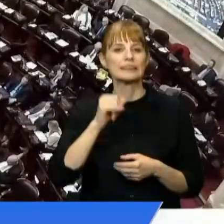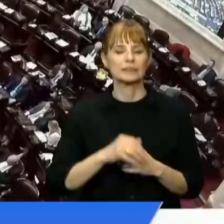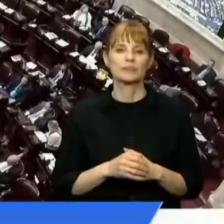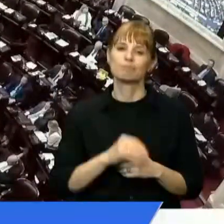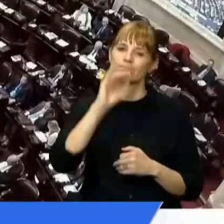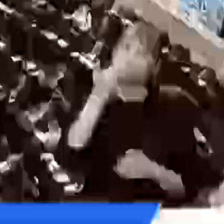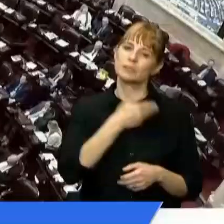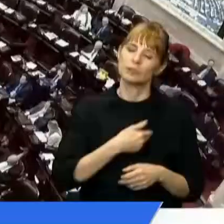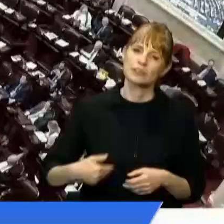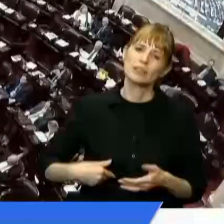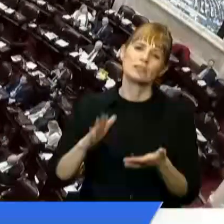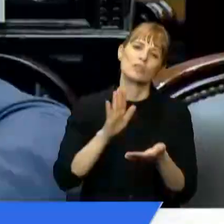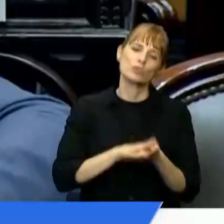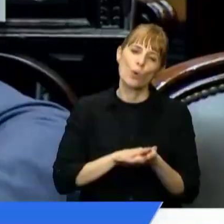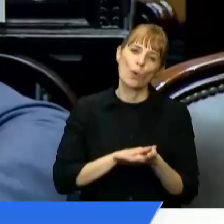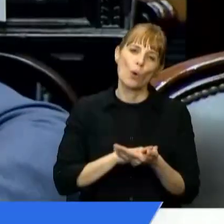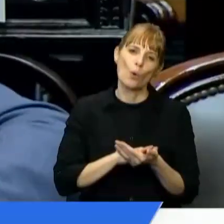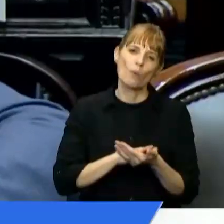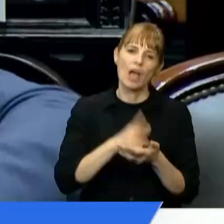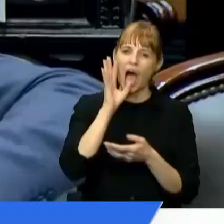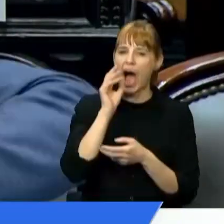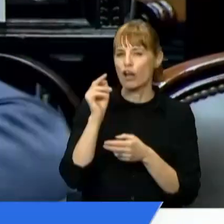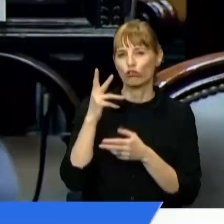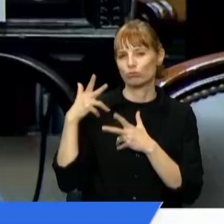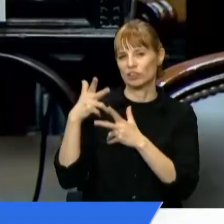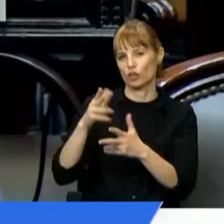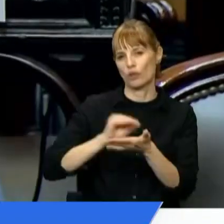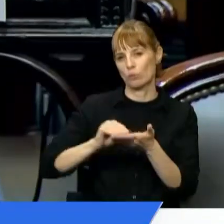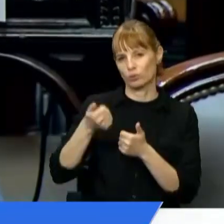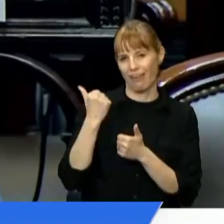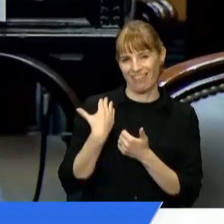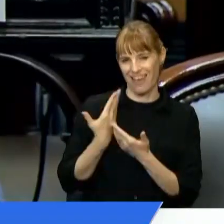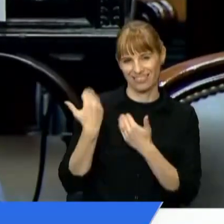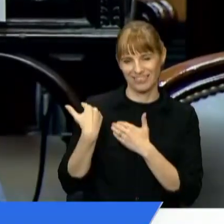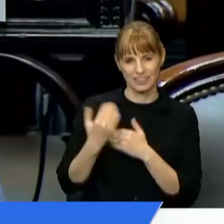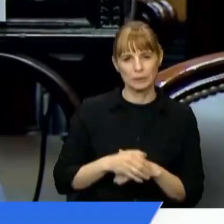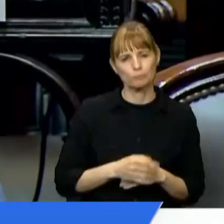Sí, Presidente, respecto a algo que dijo la Diputada Propinante, un segundo solamente.